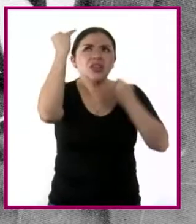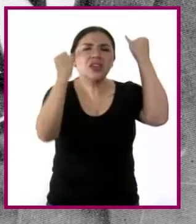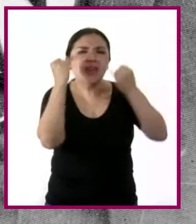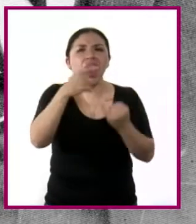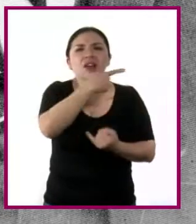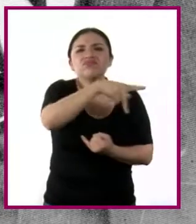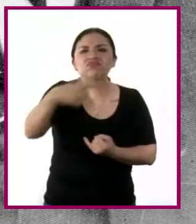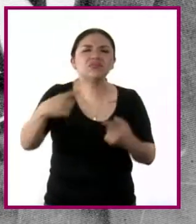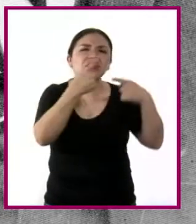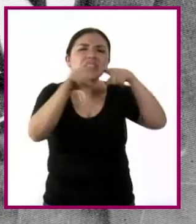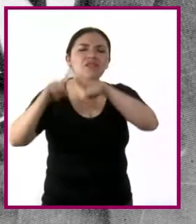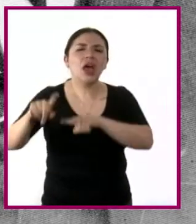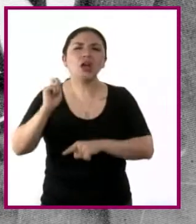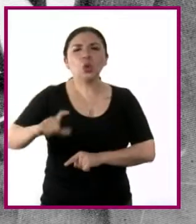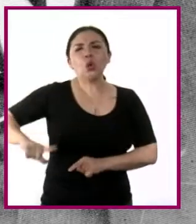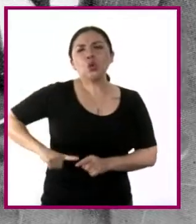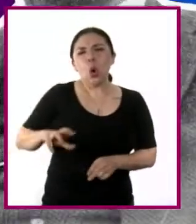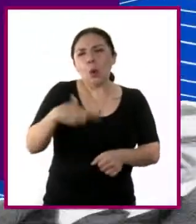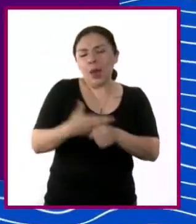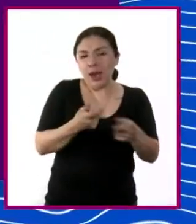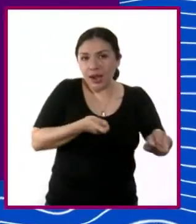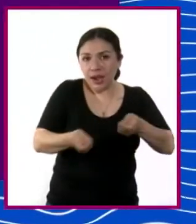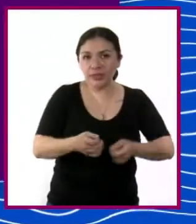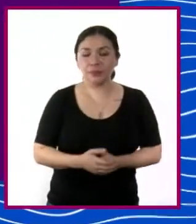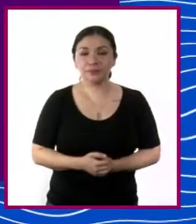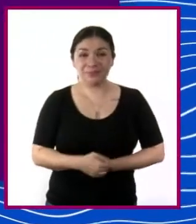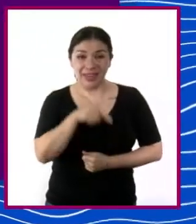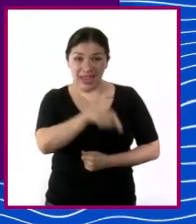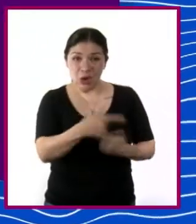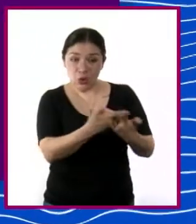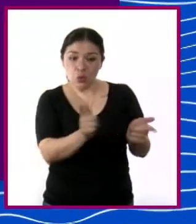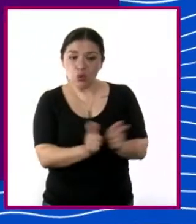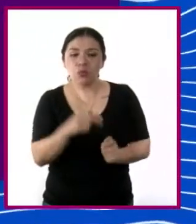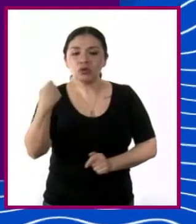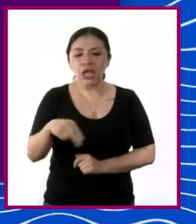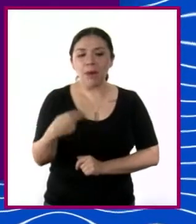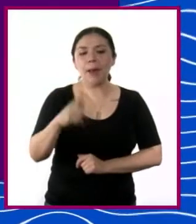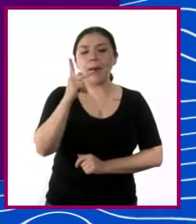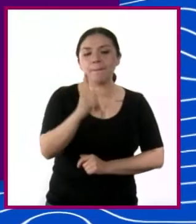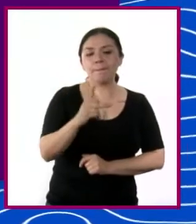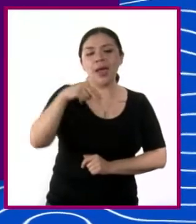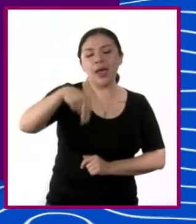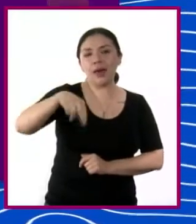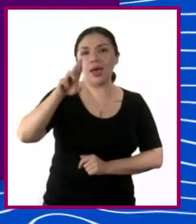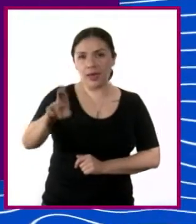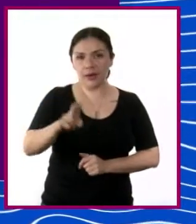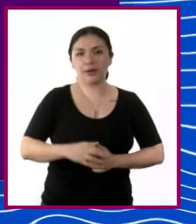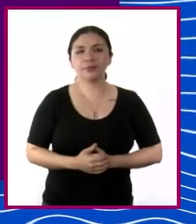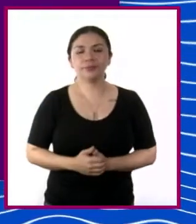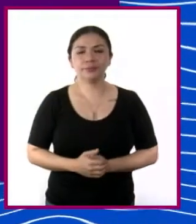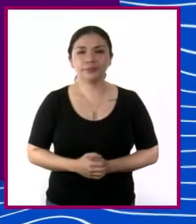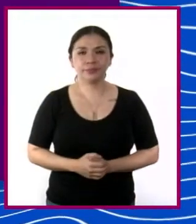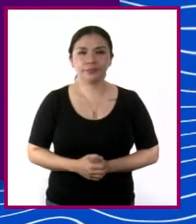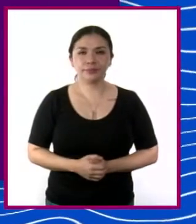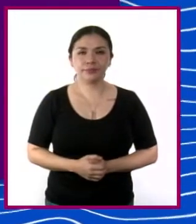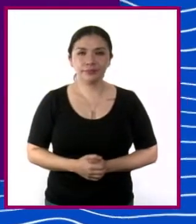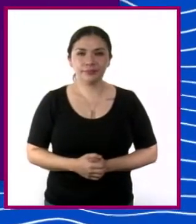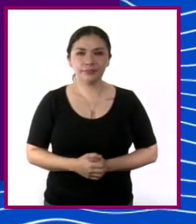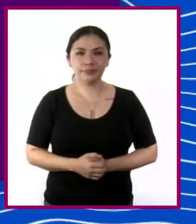la heterogénea coalición gobernante, el Partido Nacional Revolucionario, PNR.